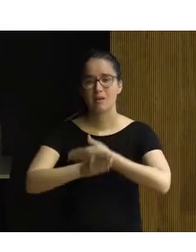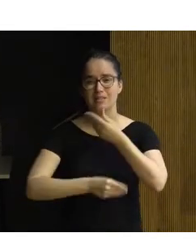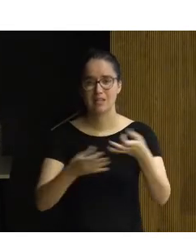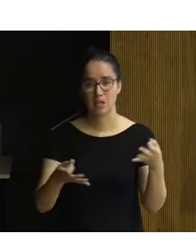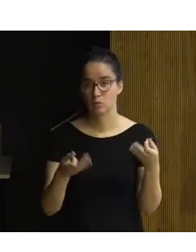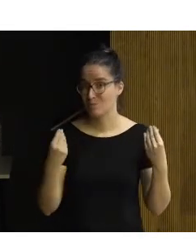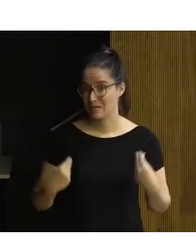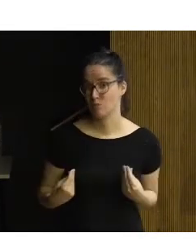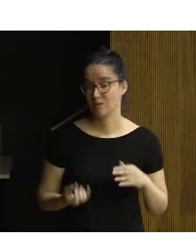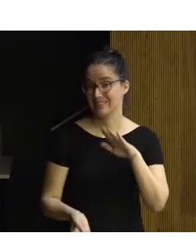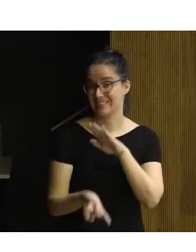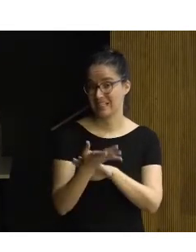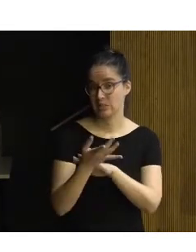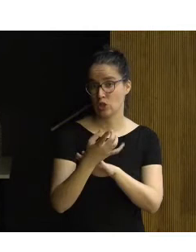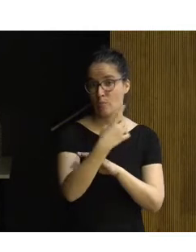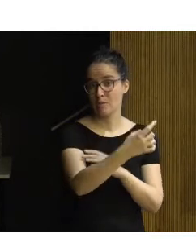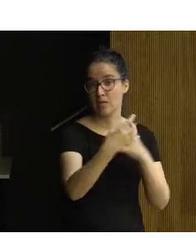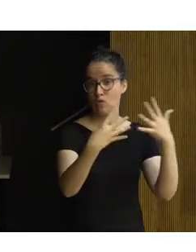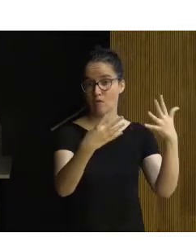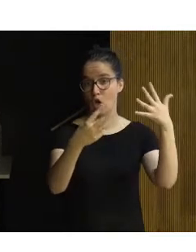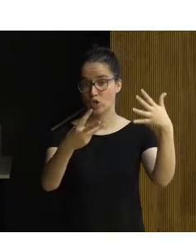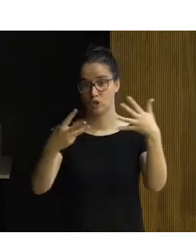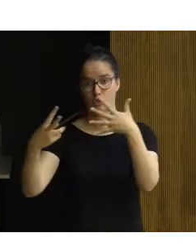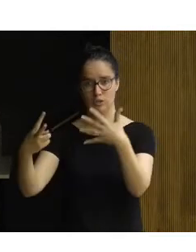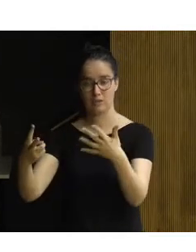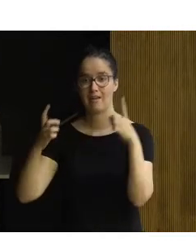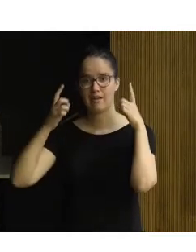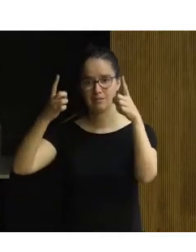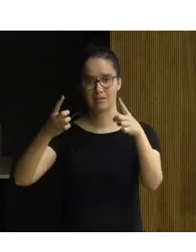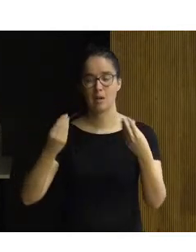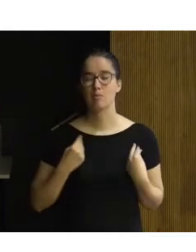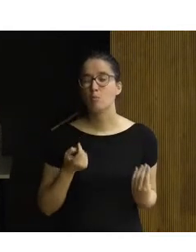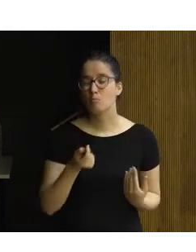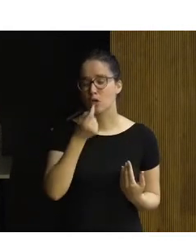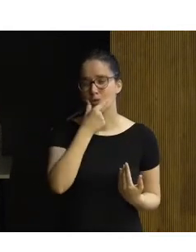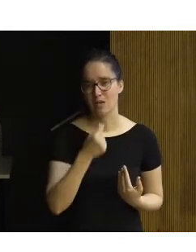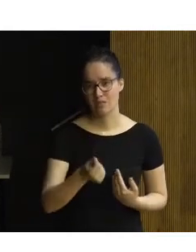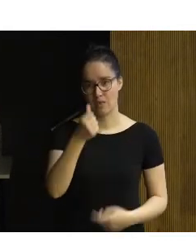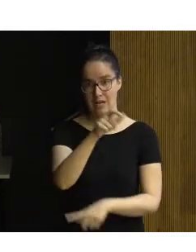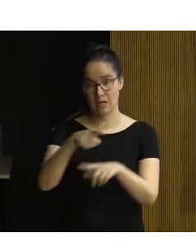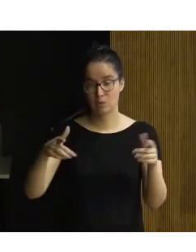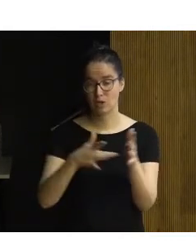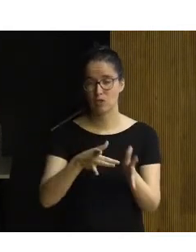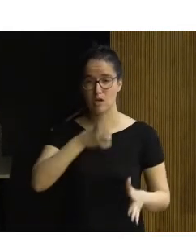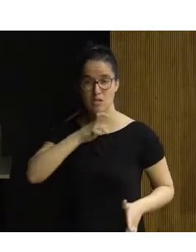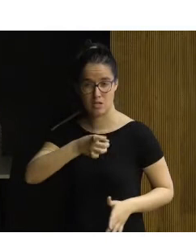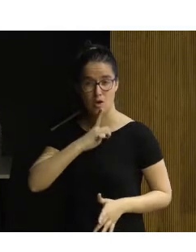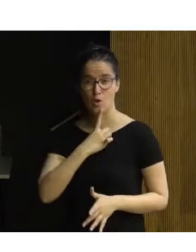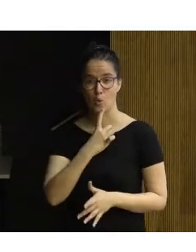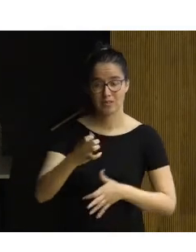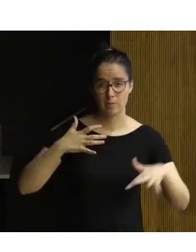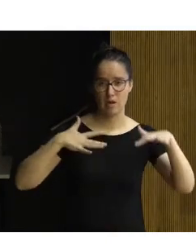sido eso desde su creación en el 87. Tratar de que la vida sea más fácil a las personas que tienen dificultades para